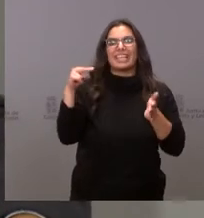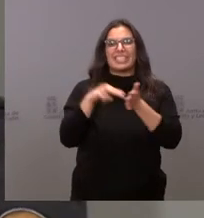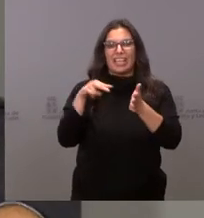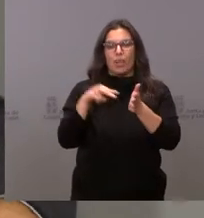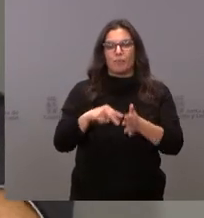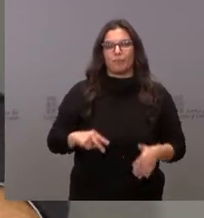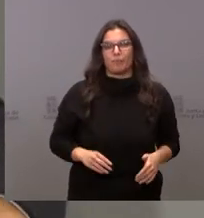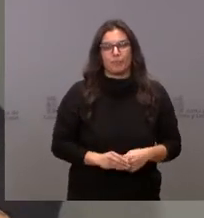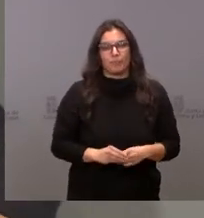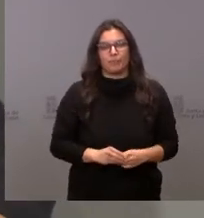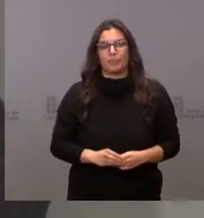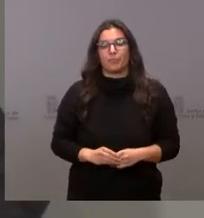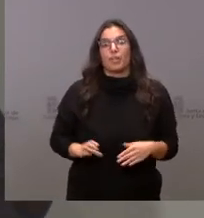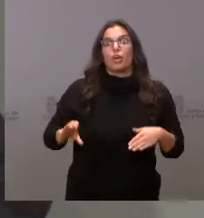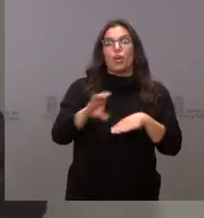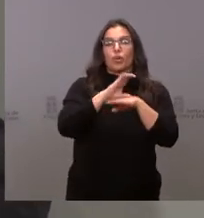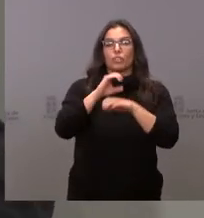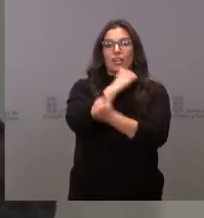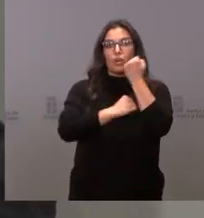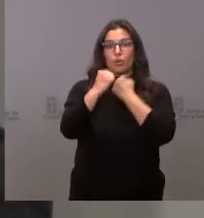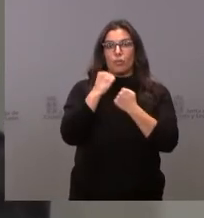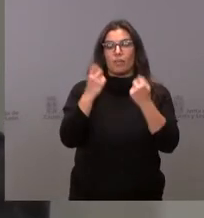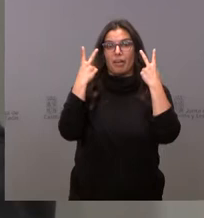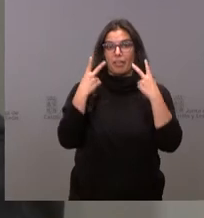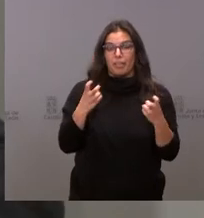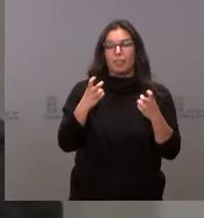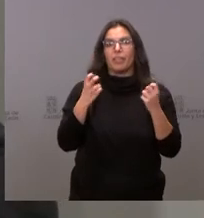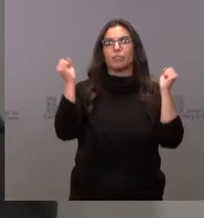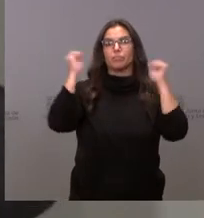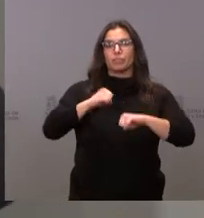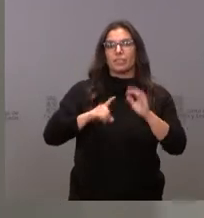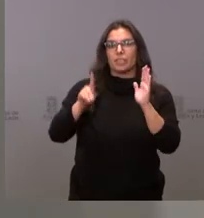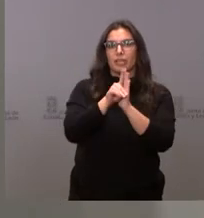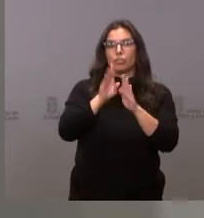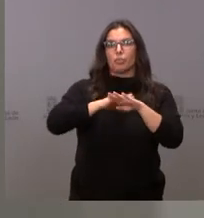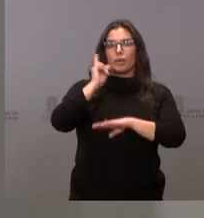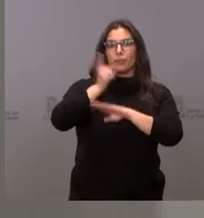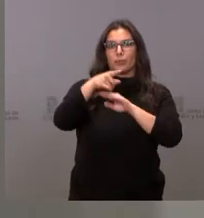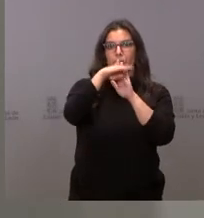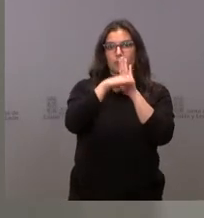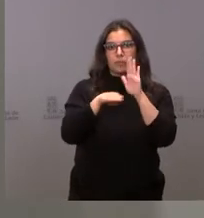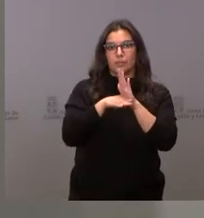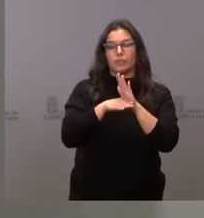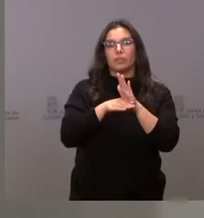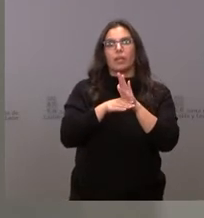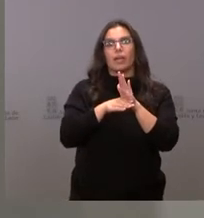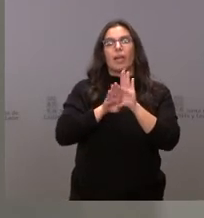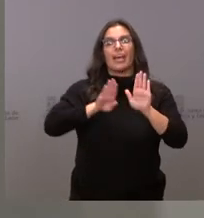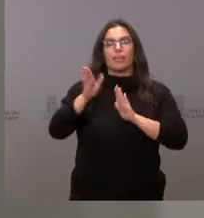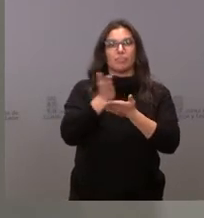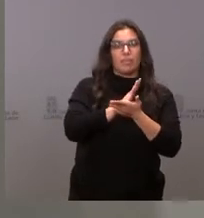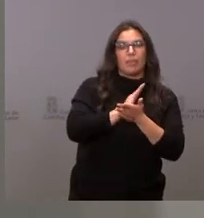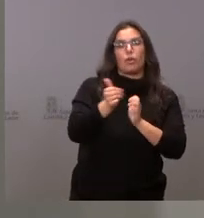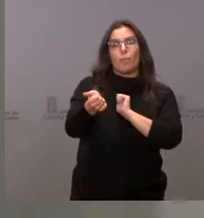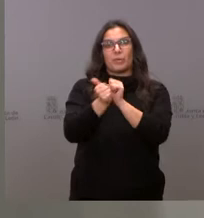La Consejería de Economía y Hacienda aprueba el decreto que va a regular el registro de intermediarios y prestamistas